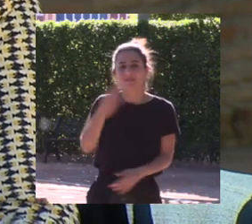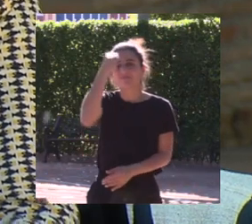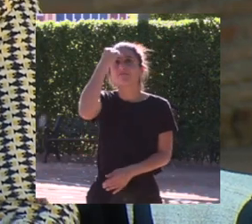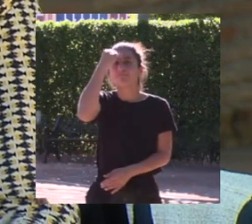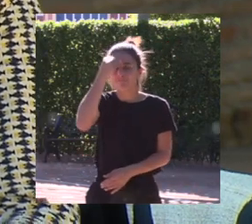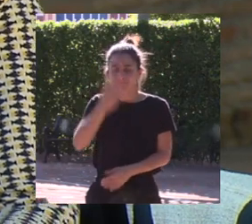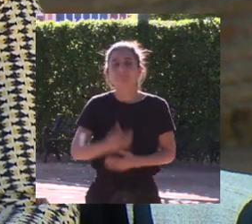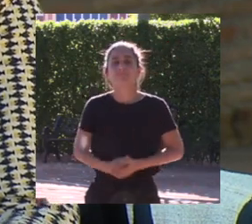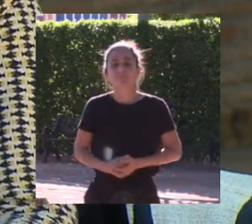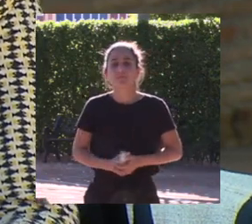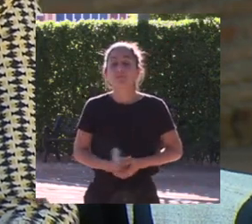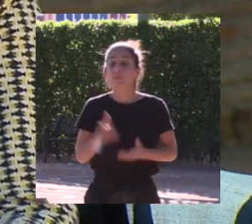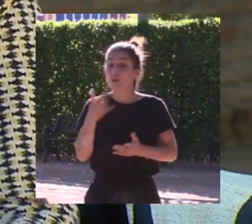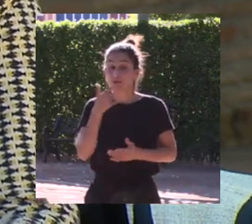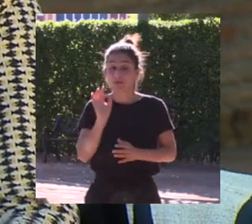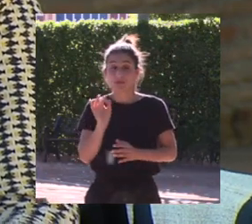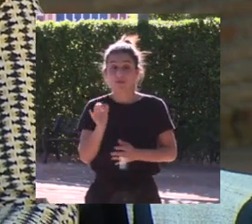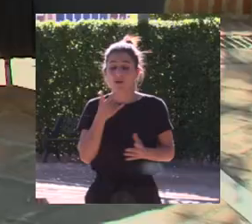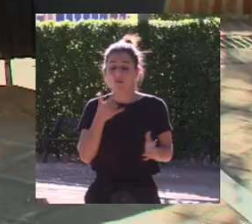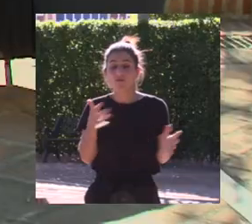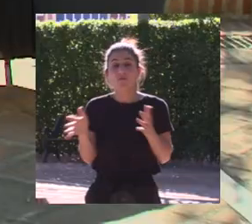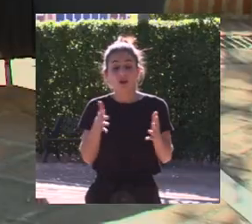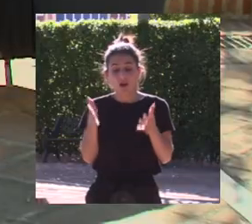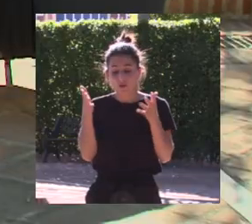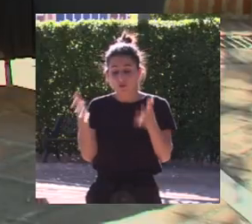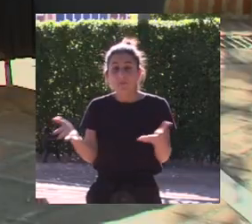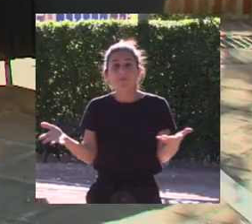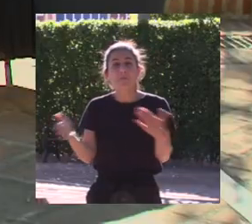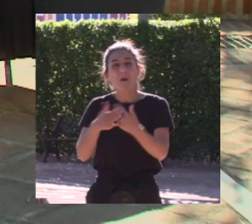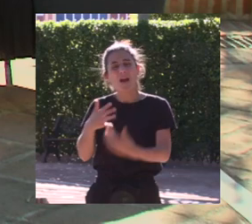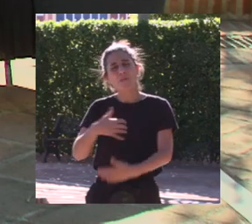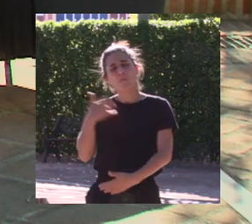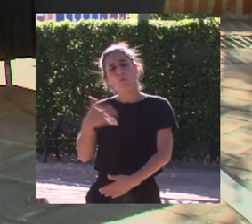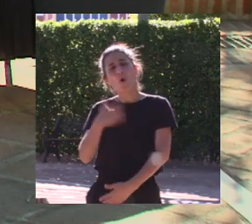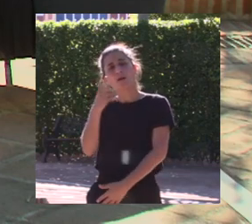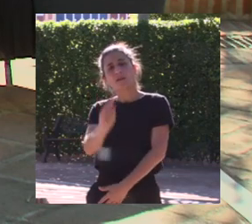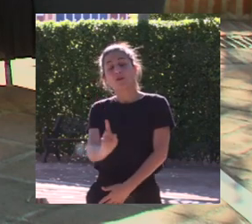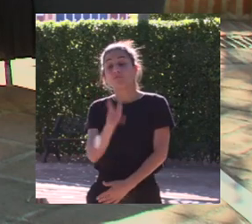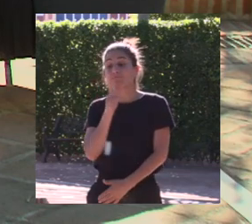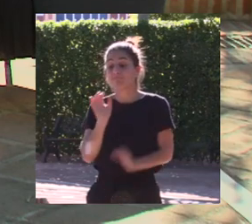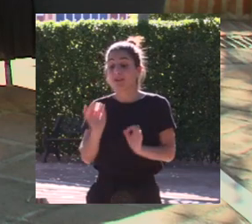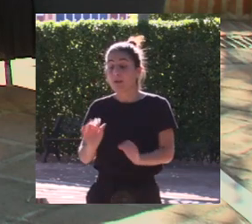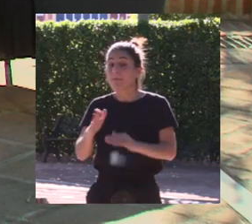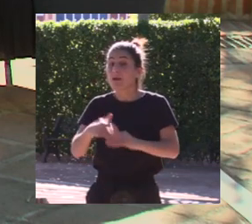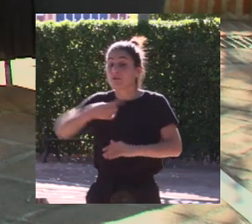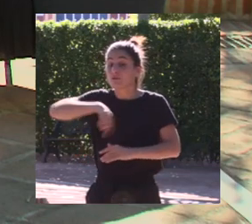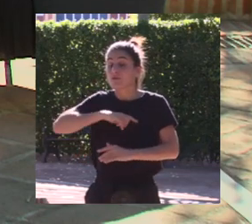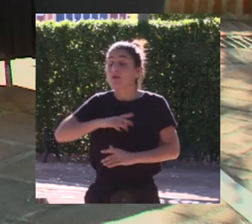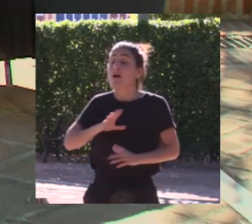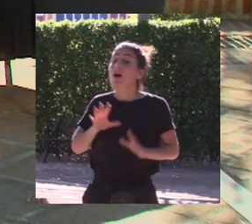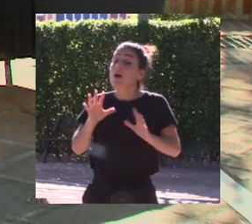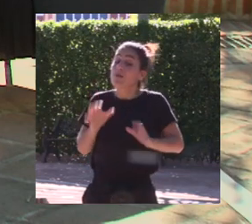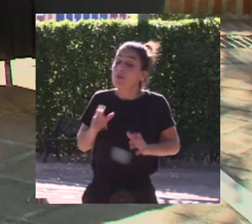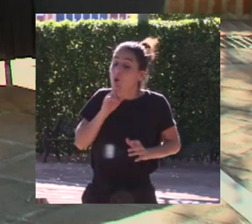pero sí el viento está allí para pues no para fastidiarnos está allí para que nosotros sepamos manejar el viento